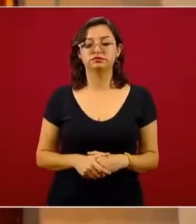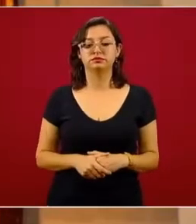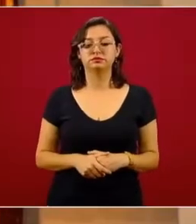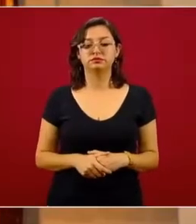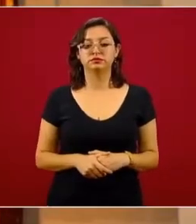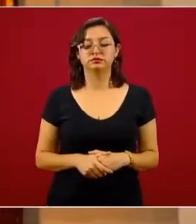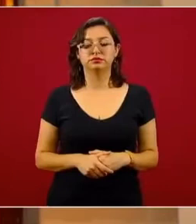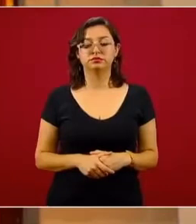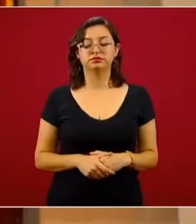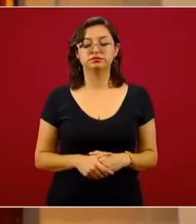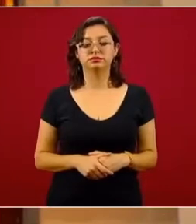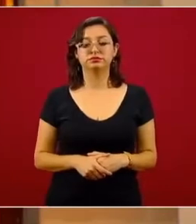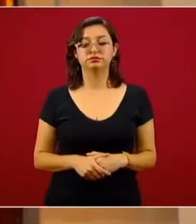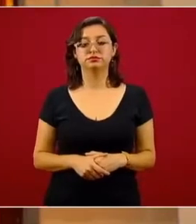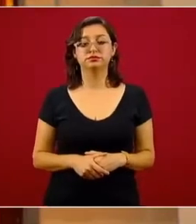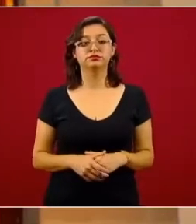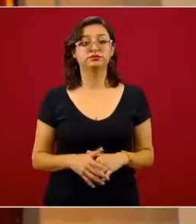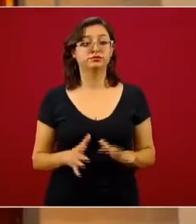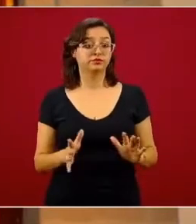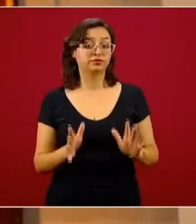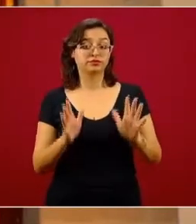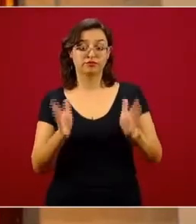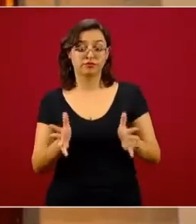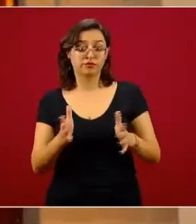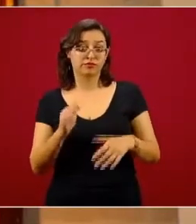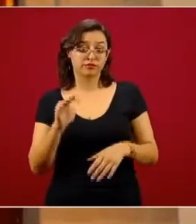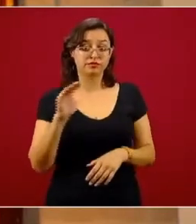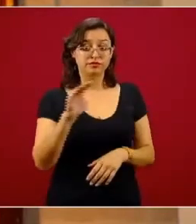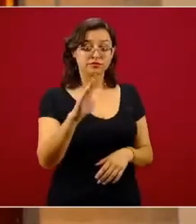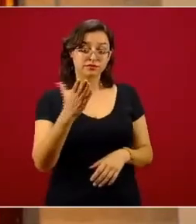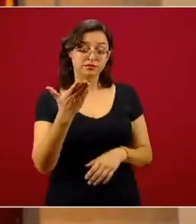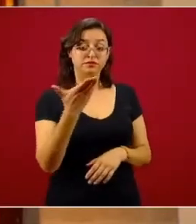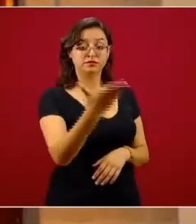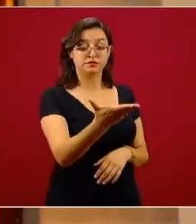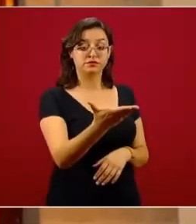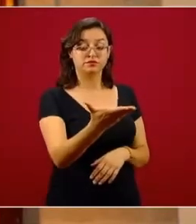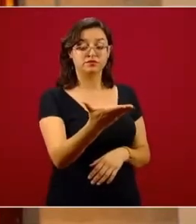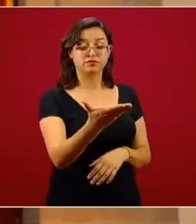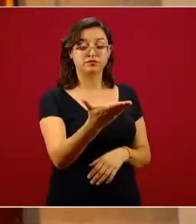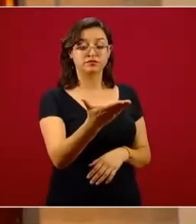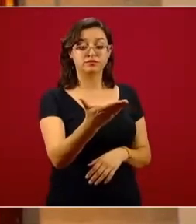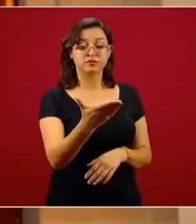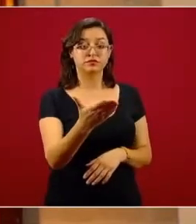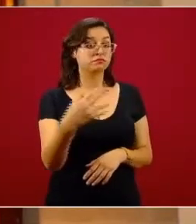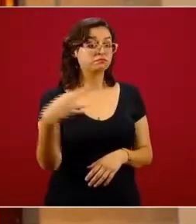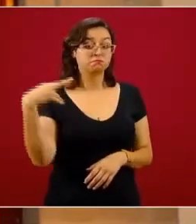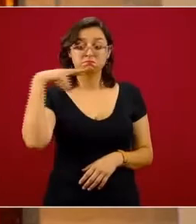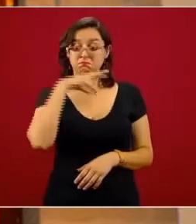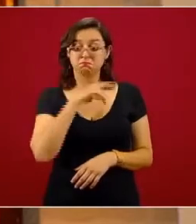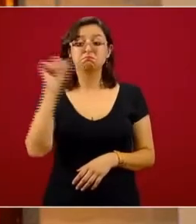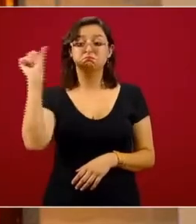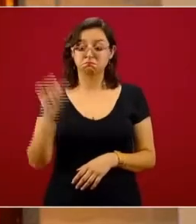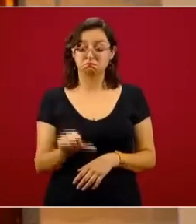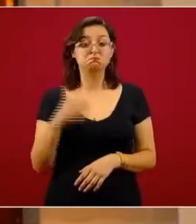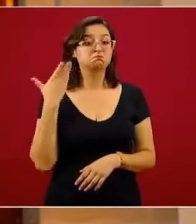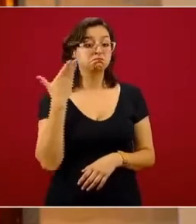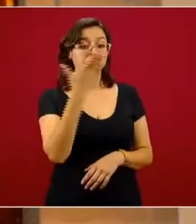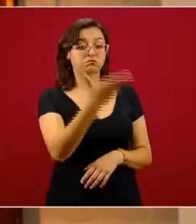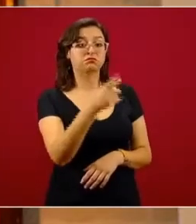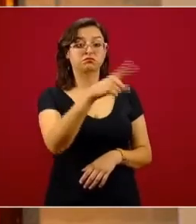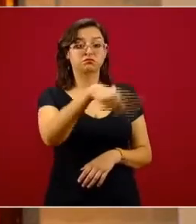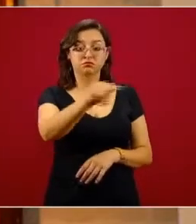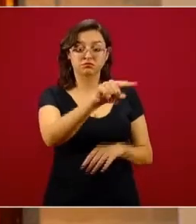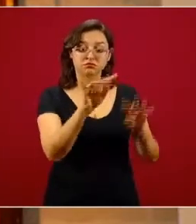Una vez que ellos han recibido esta solicitud, que puede ser a la brevedad, hoy mismo, ellos tendrían que